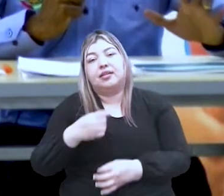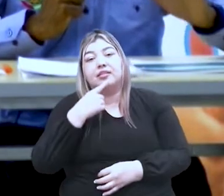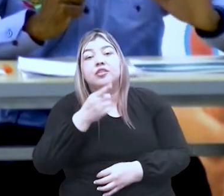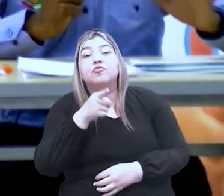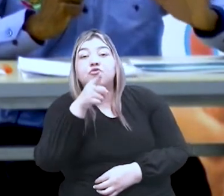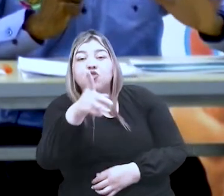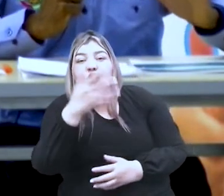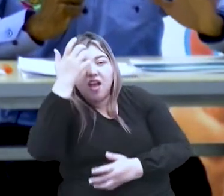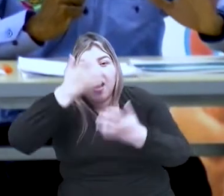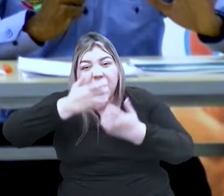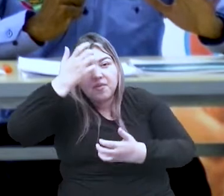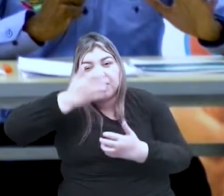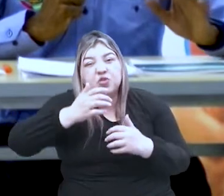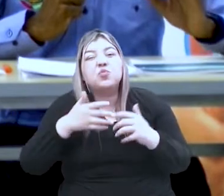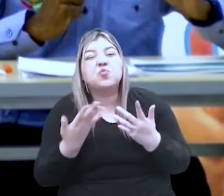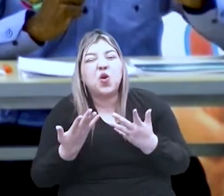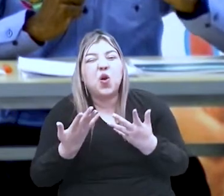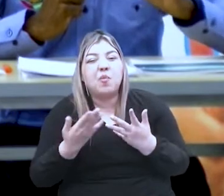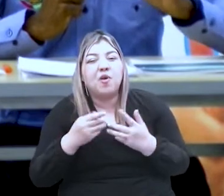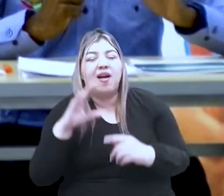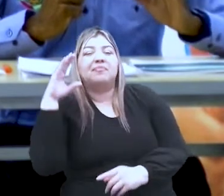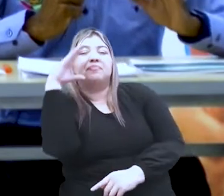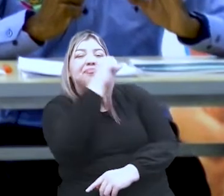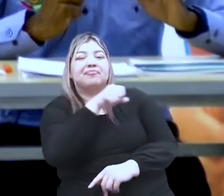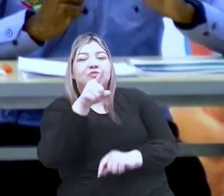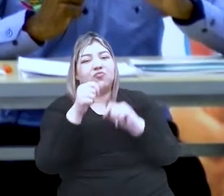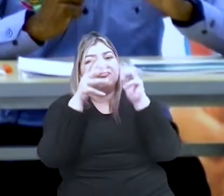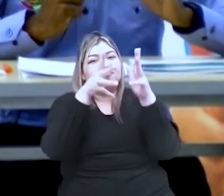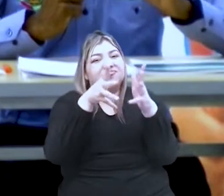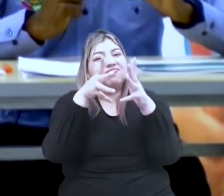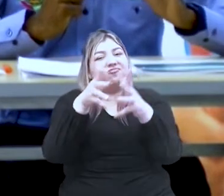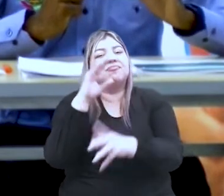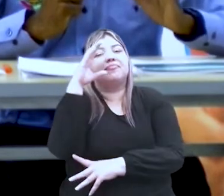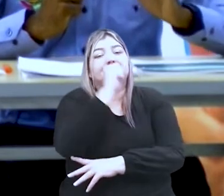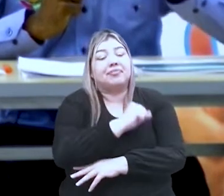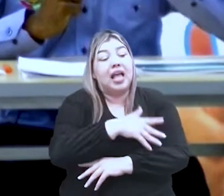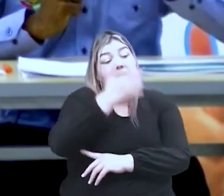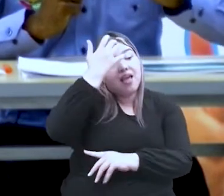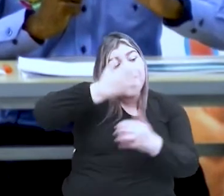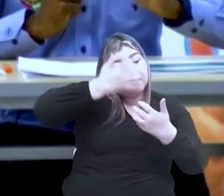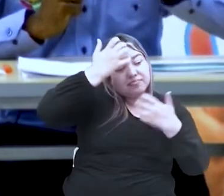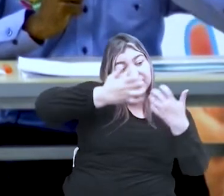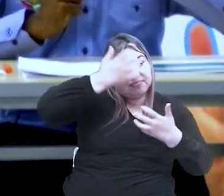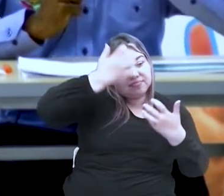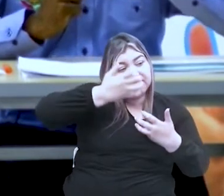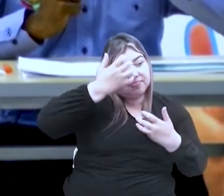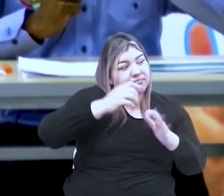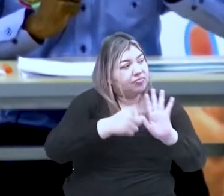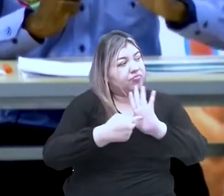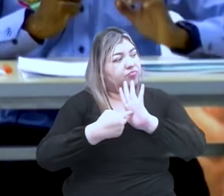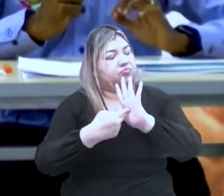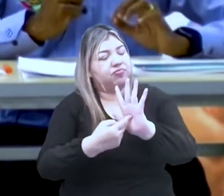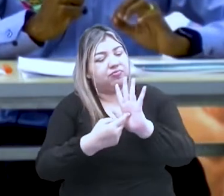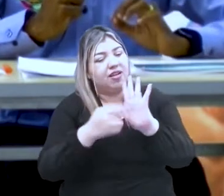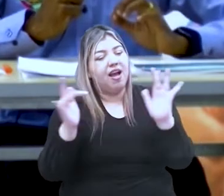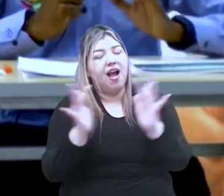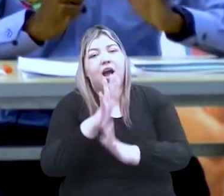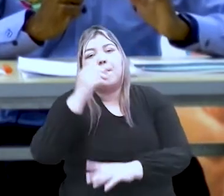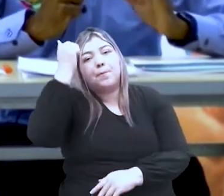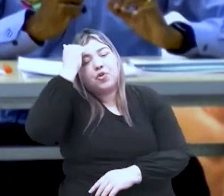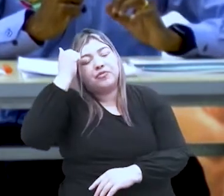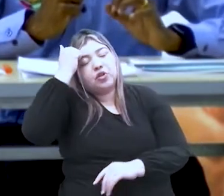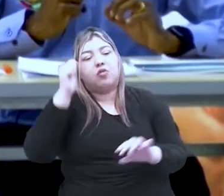evalúas y te diré cómo enseñas. El reflejo de la evaluación muestra lo que un profesor hace en el aula.